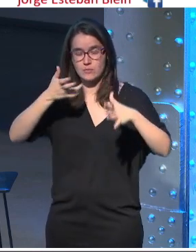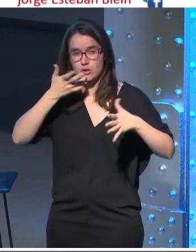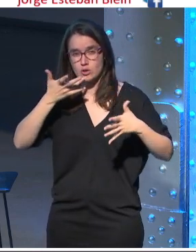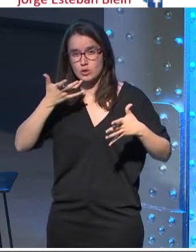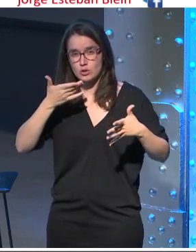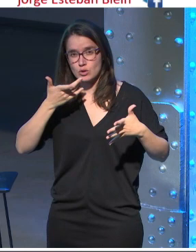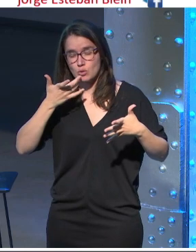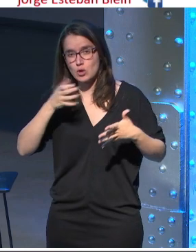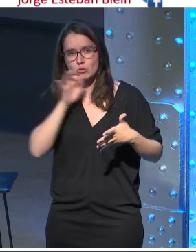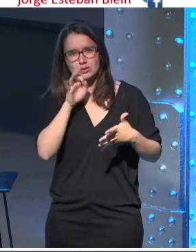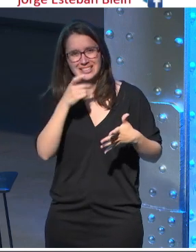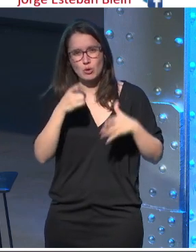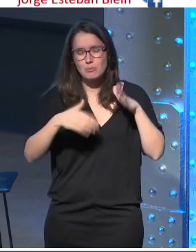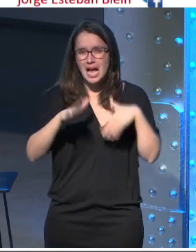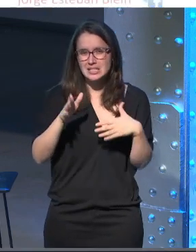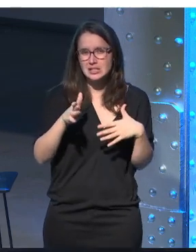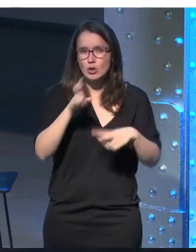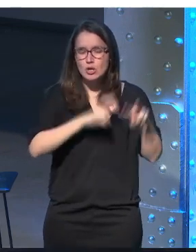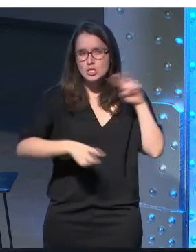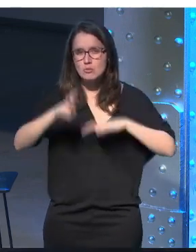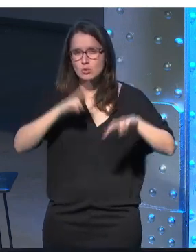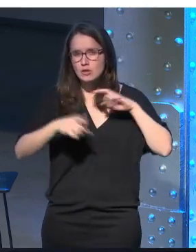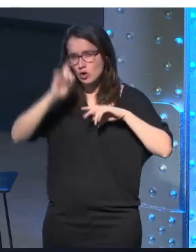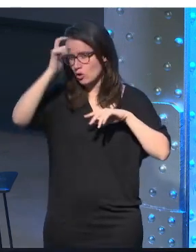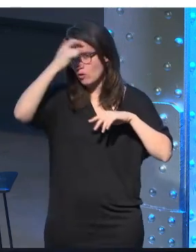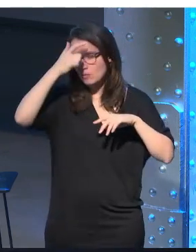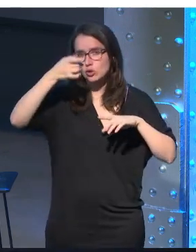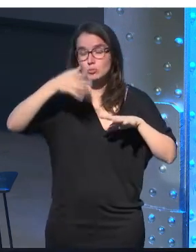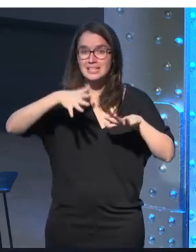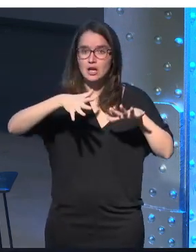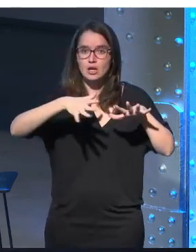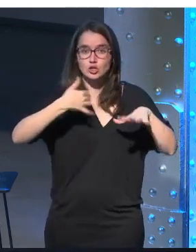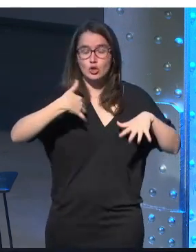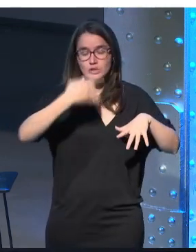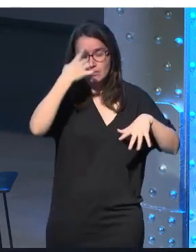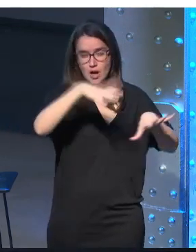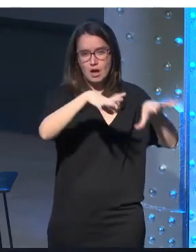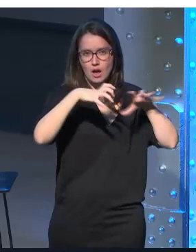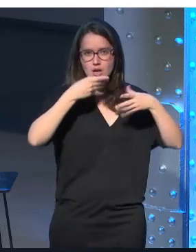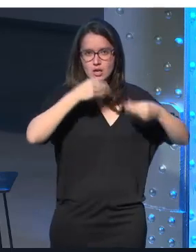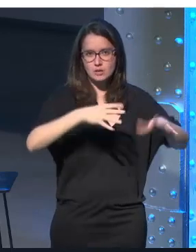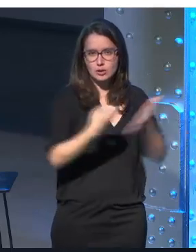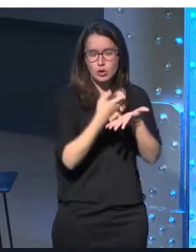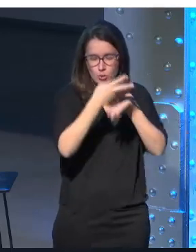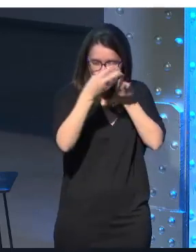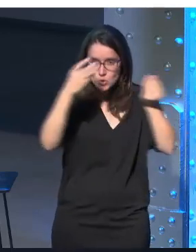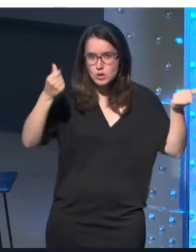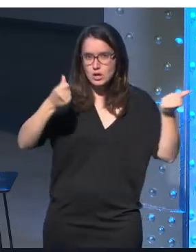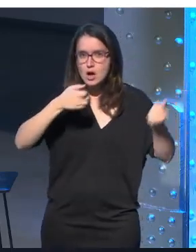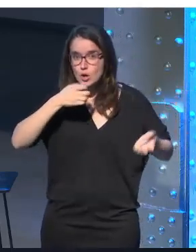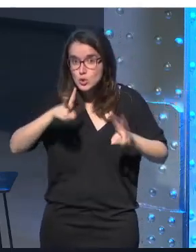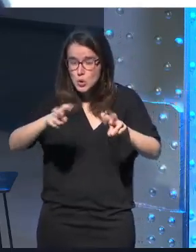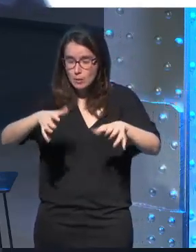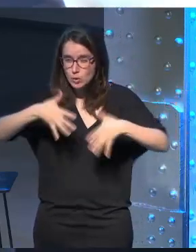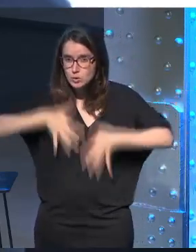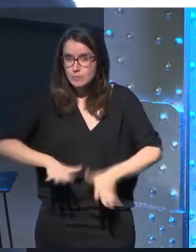un siglo buscando intentando validar conceptos o más bien desaprendiendo todo lo que sabíamos de narrativa porque muchas de las cosas ya no funcionan